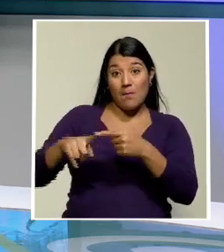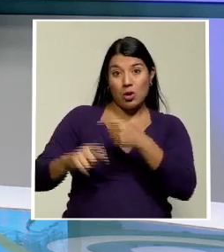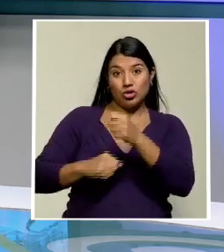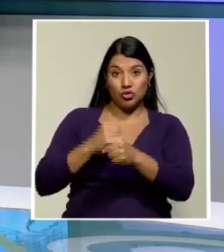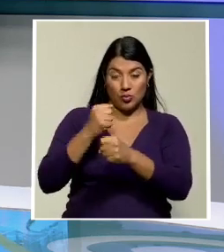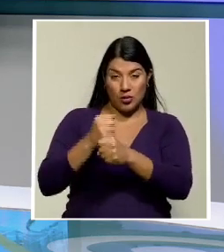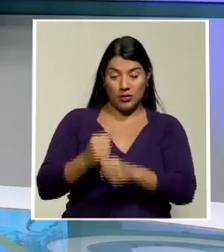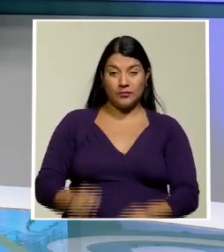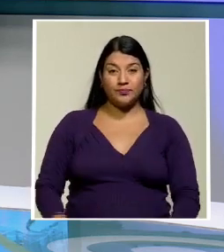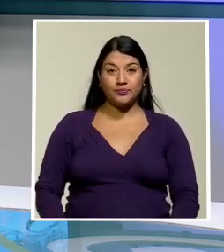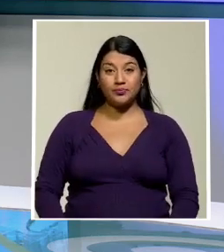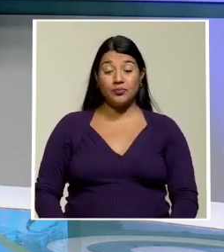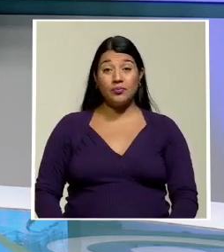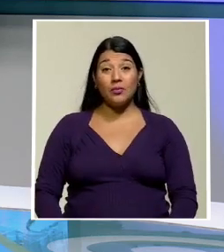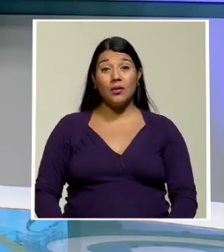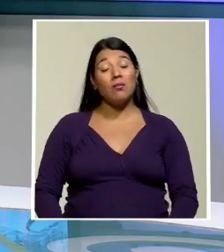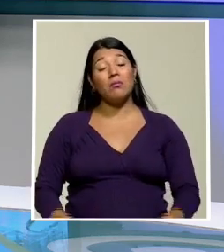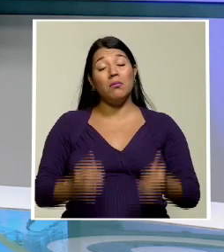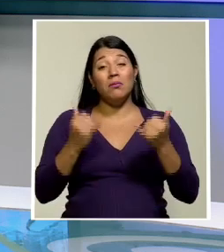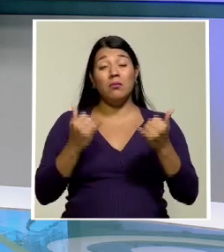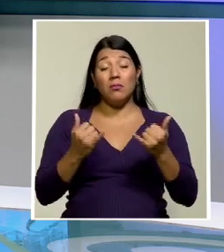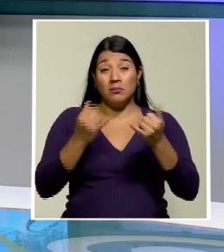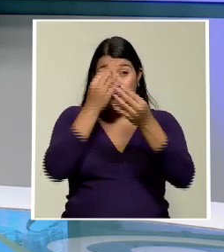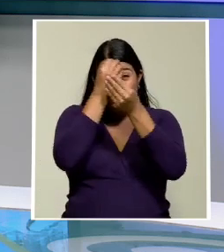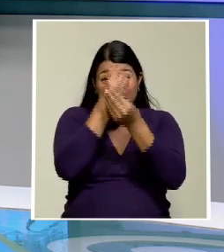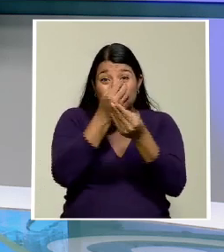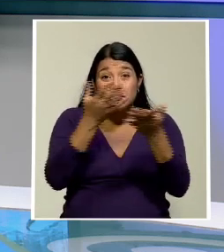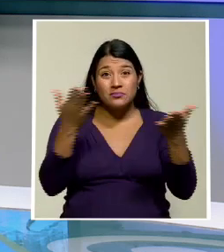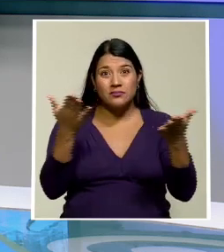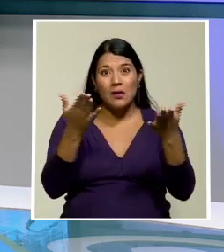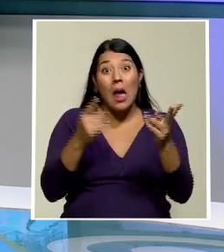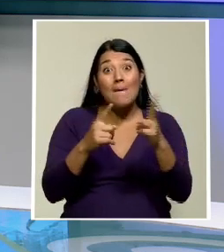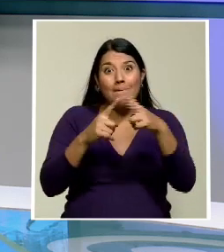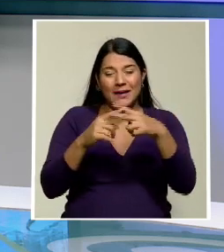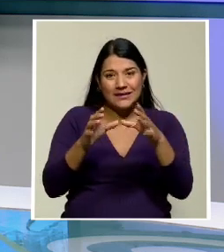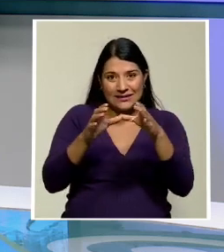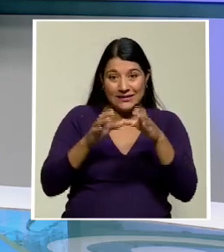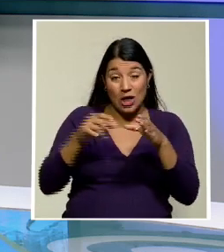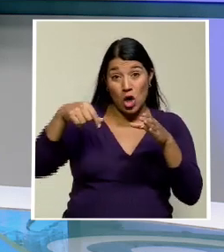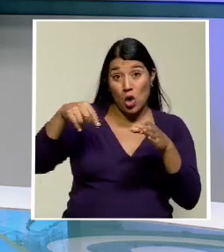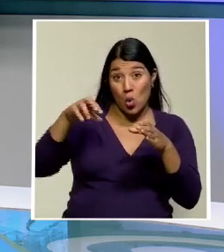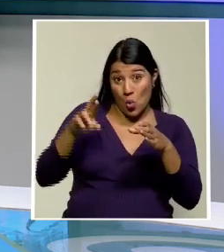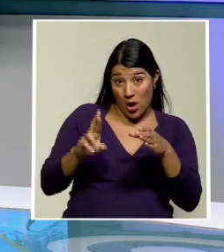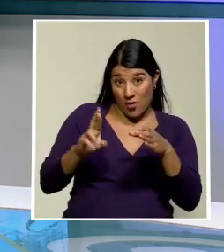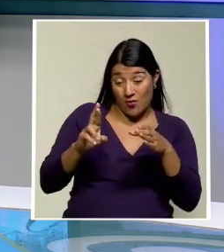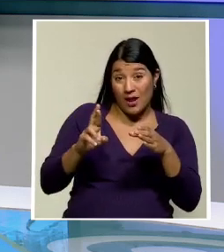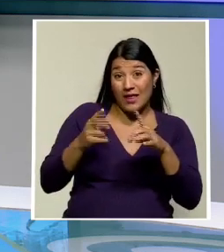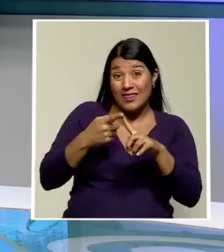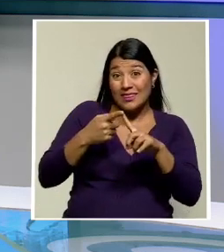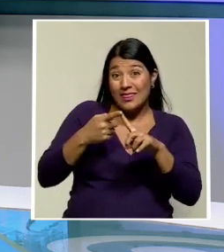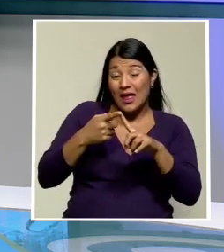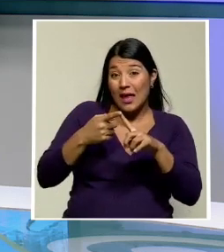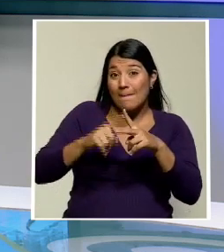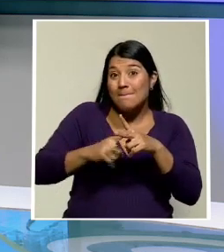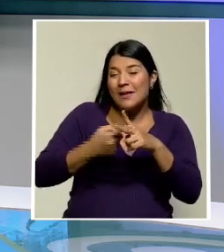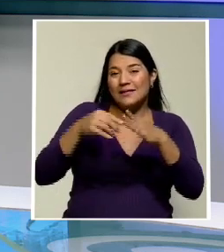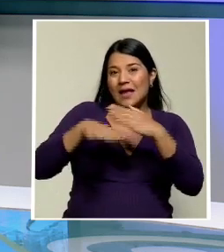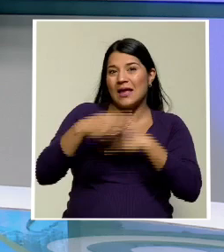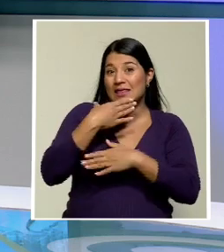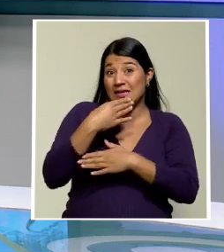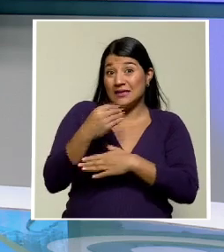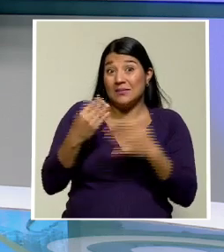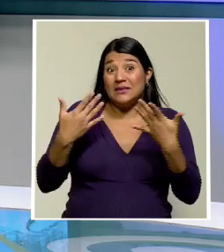próximo año. El anuncio de la implementación a partir de diciembre ya ha generado en solamente una semana un 15% de